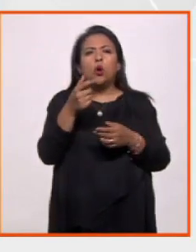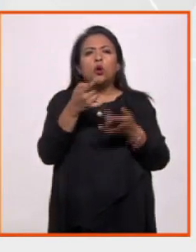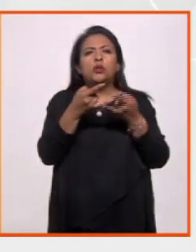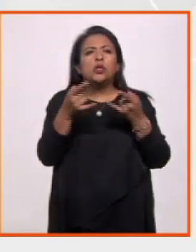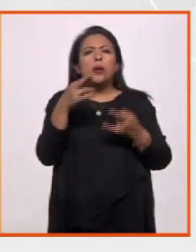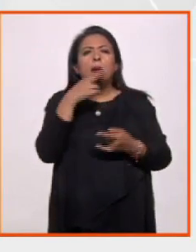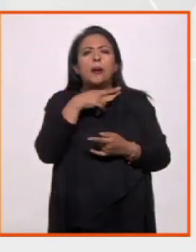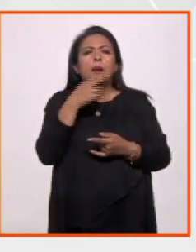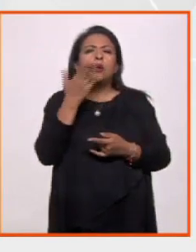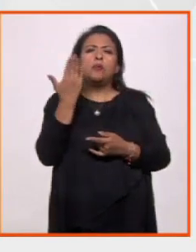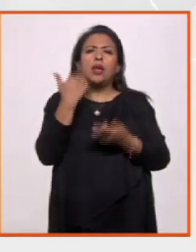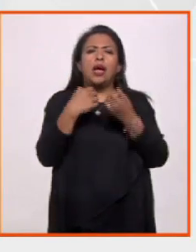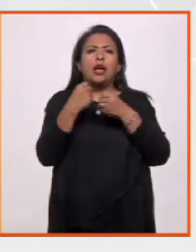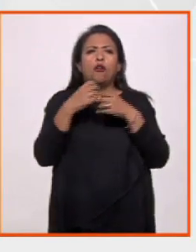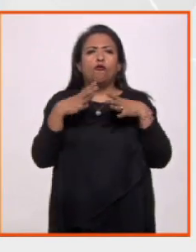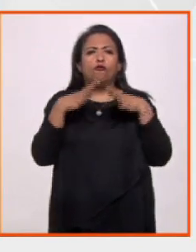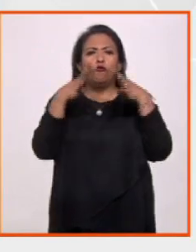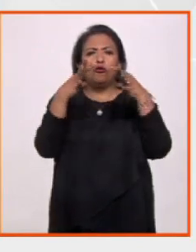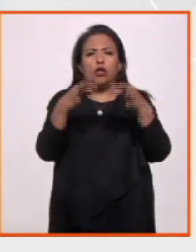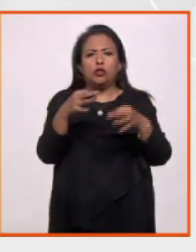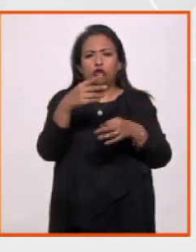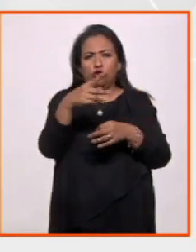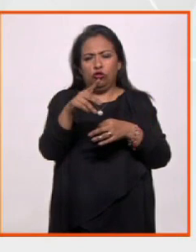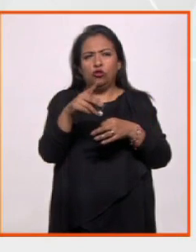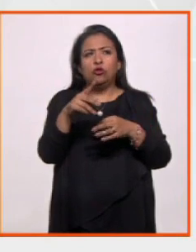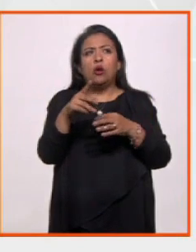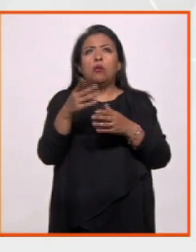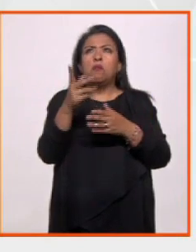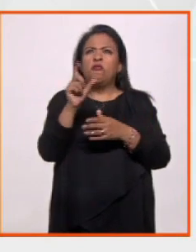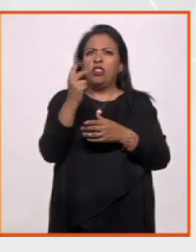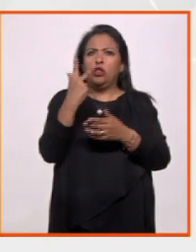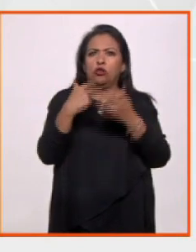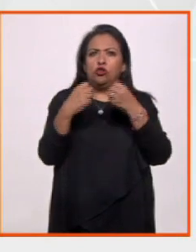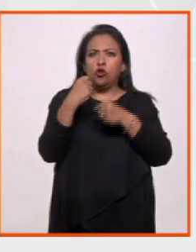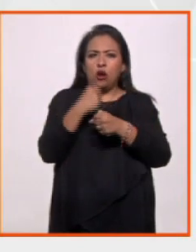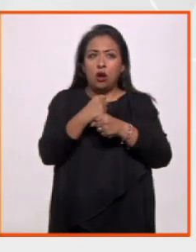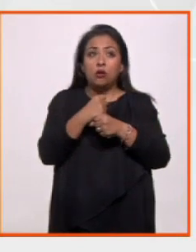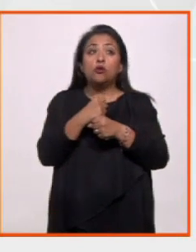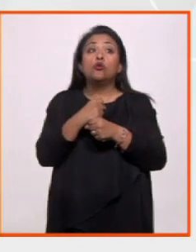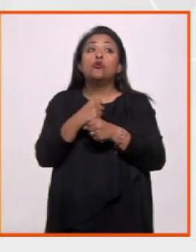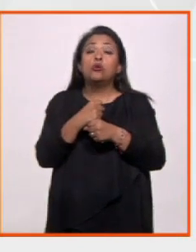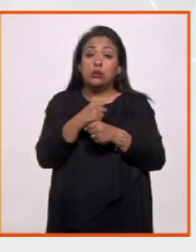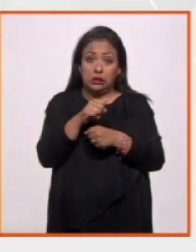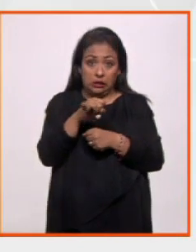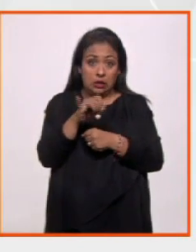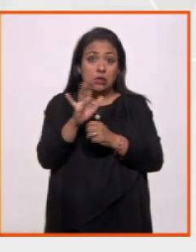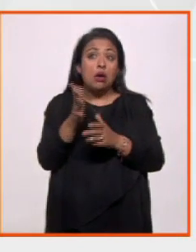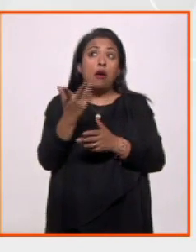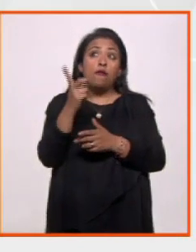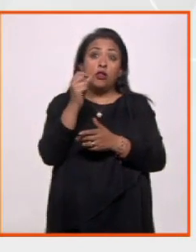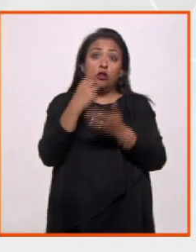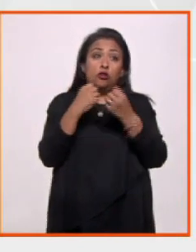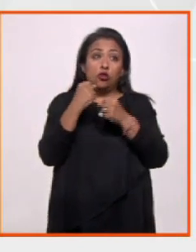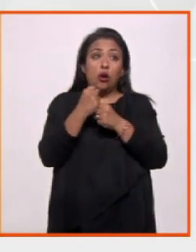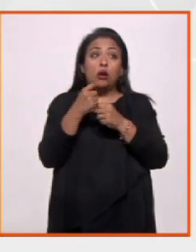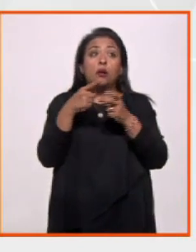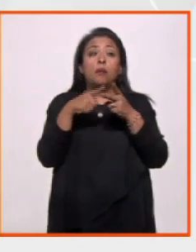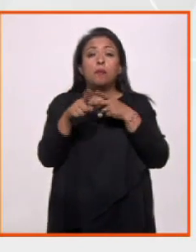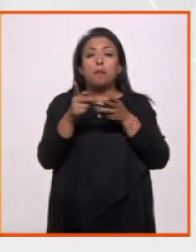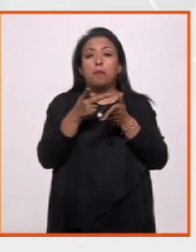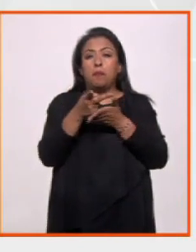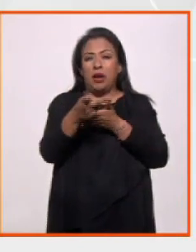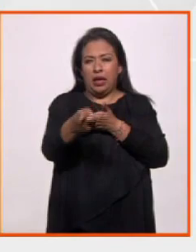muy breve. ¿Hace cuántos años fundaste Accent y? Hace 28 años. 28 años, ya. Exactamente, sí, a raíz del premio